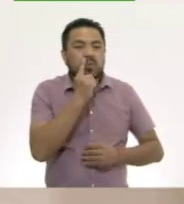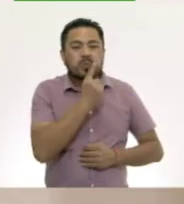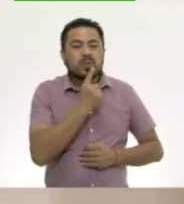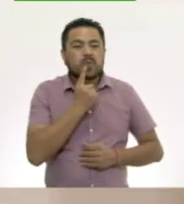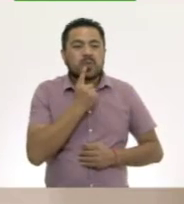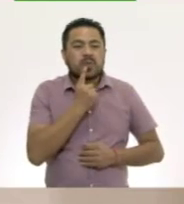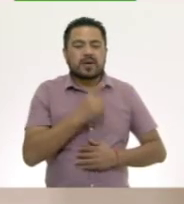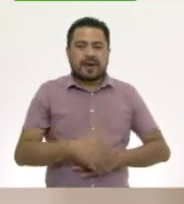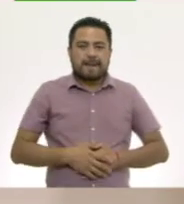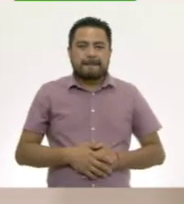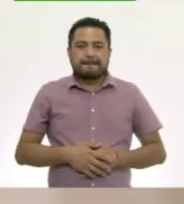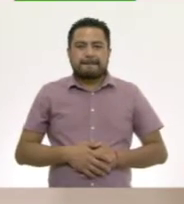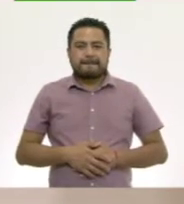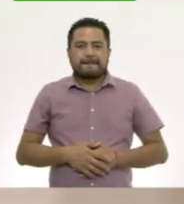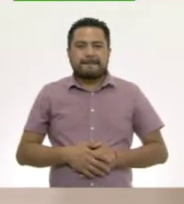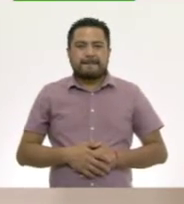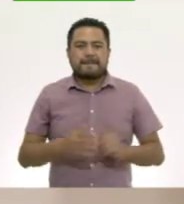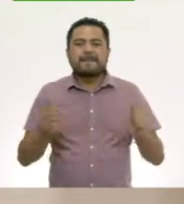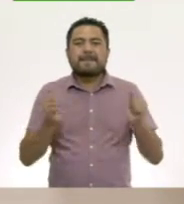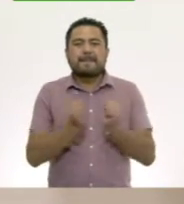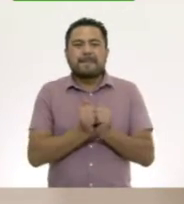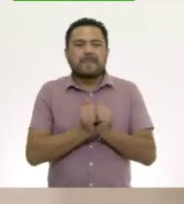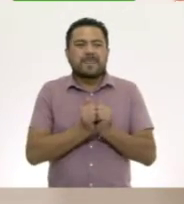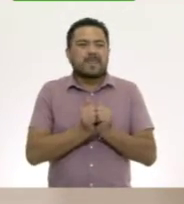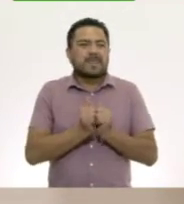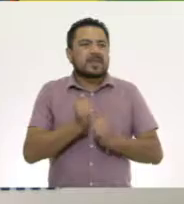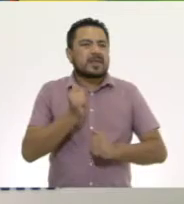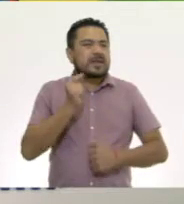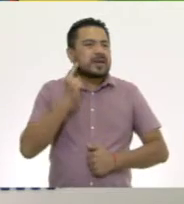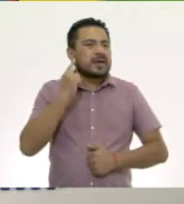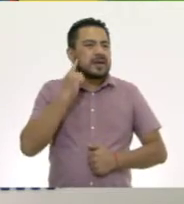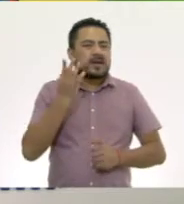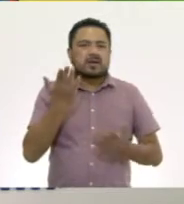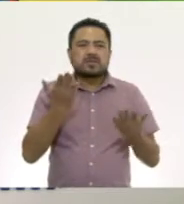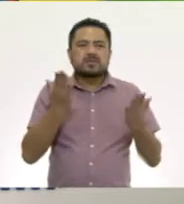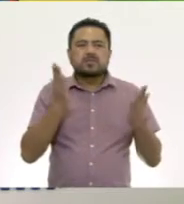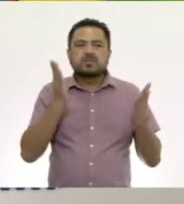...al percutir las mejillas...